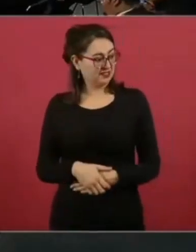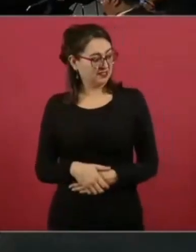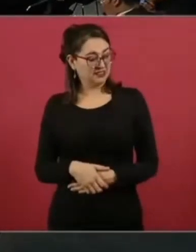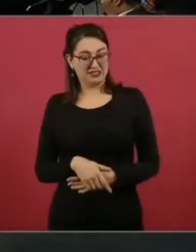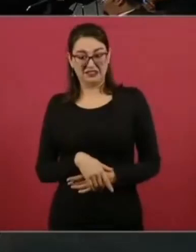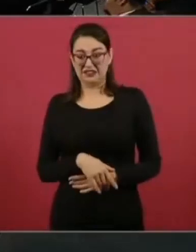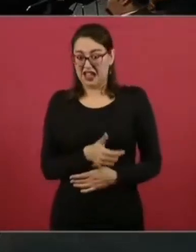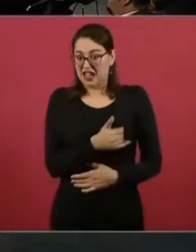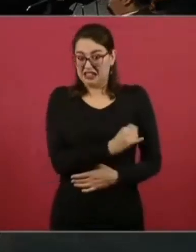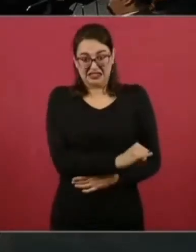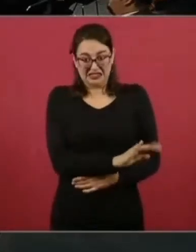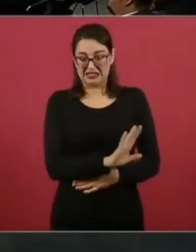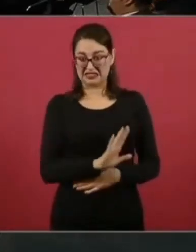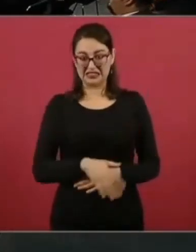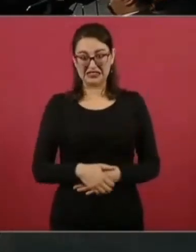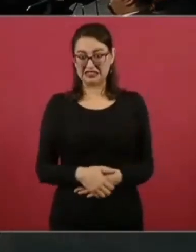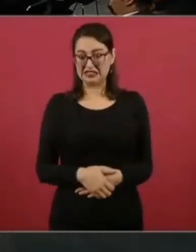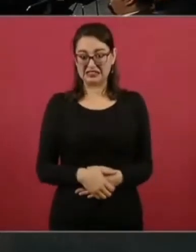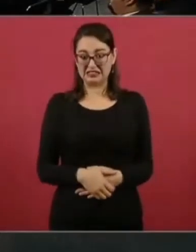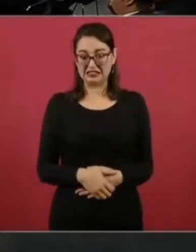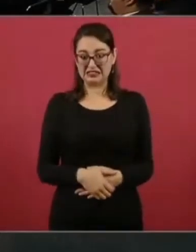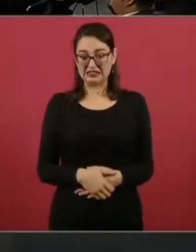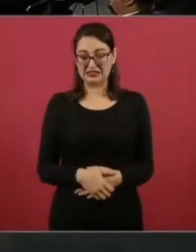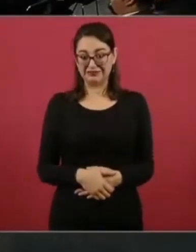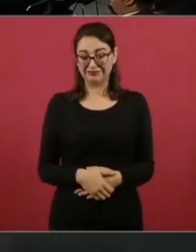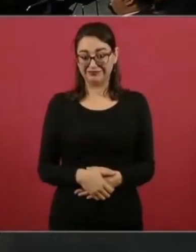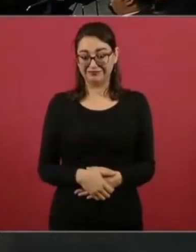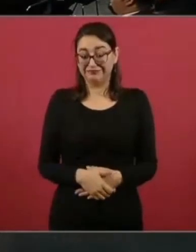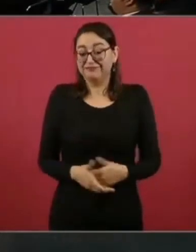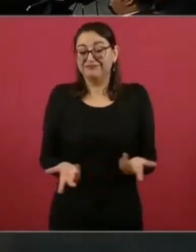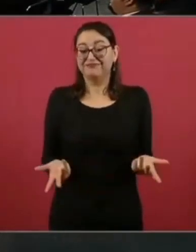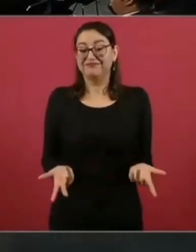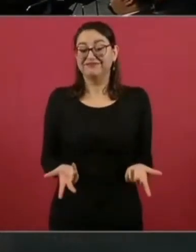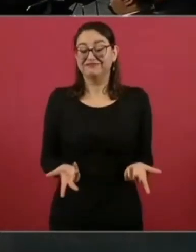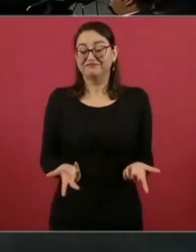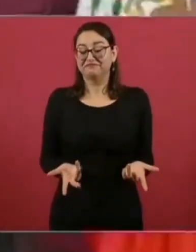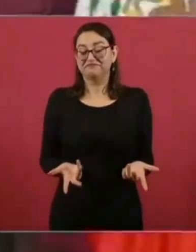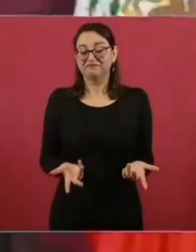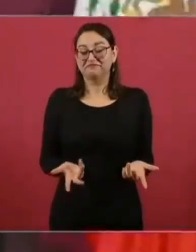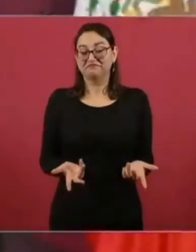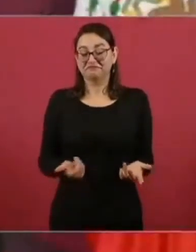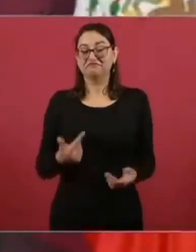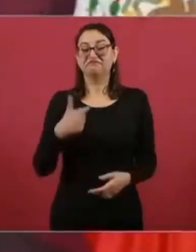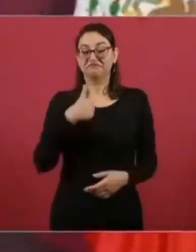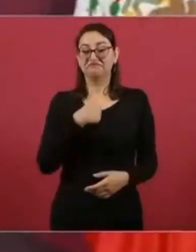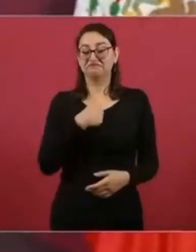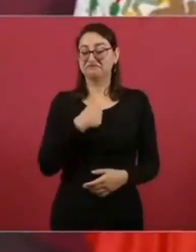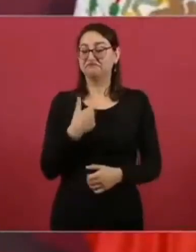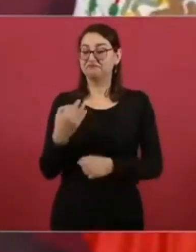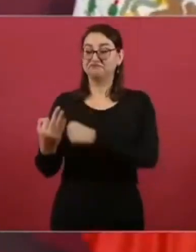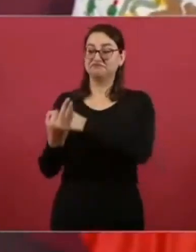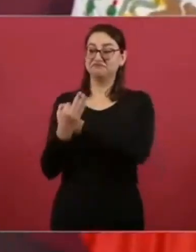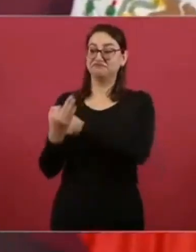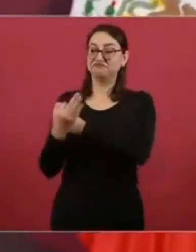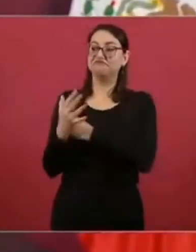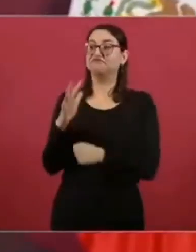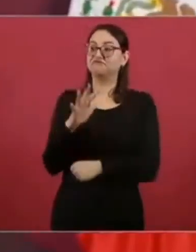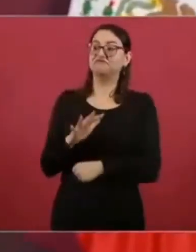con el apoyo del pueblo y libertades, y por eso no tocar.